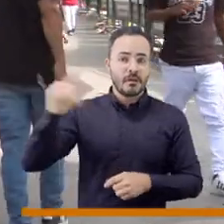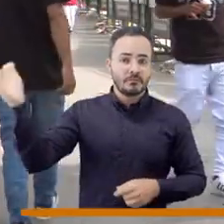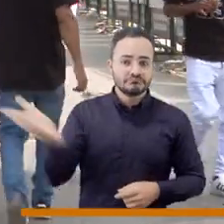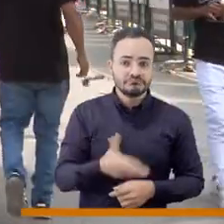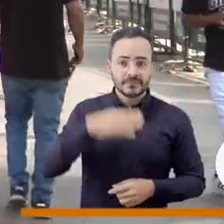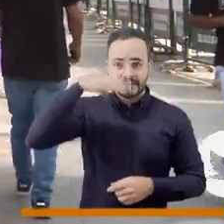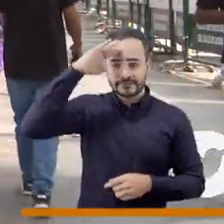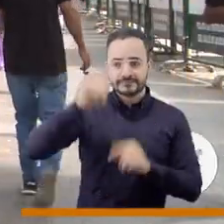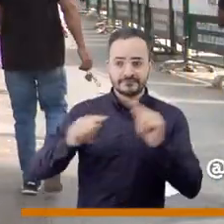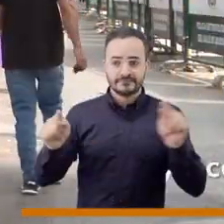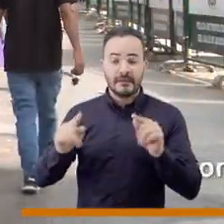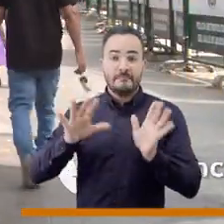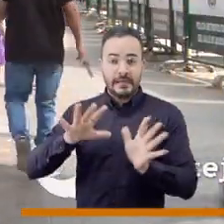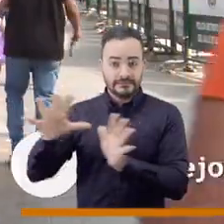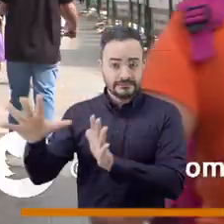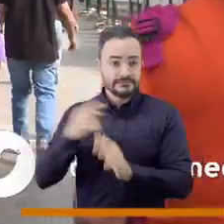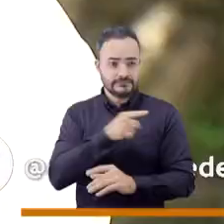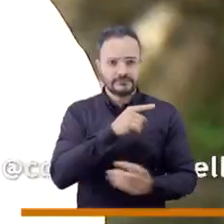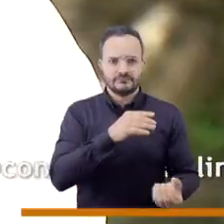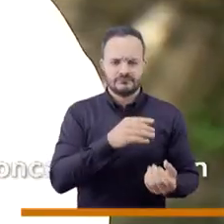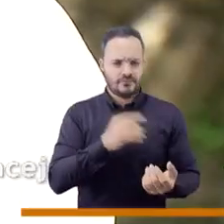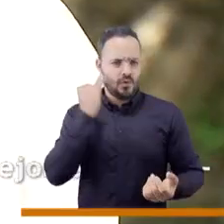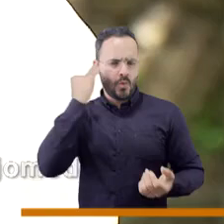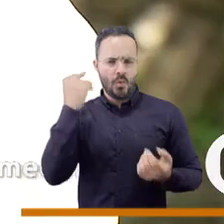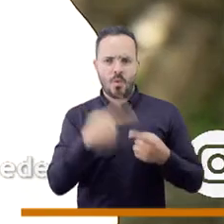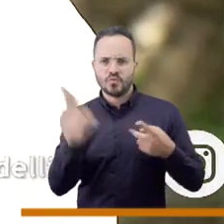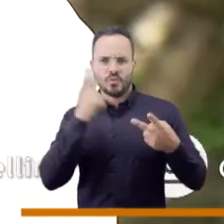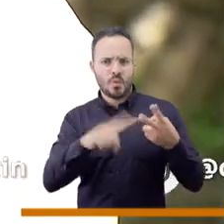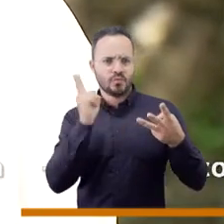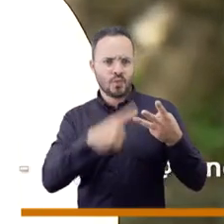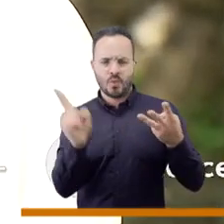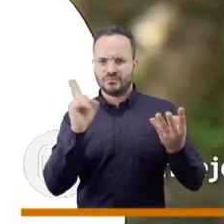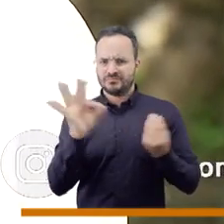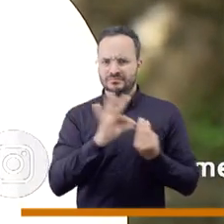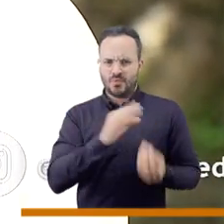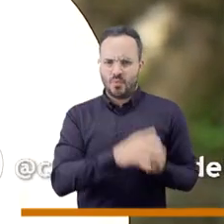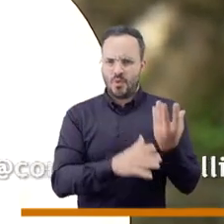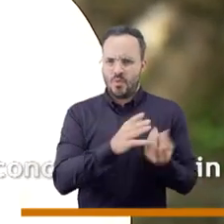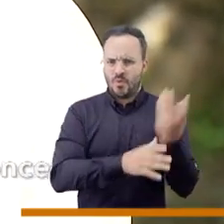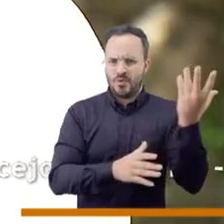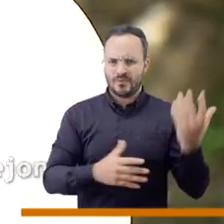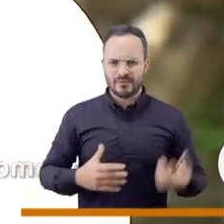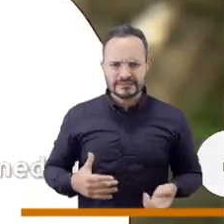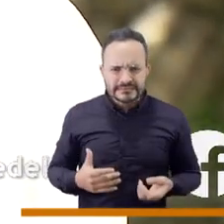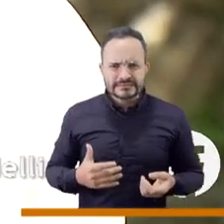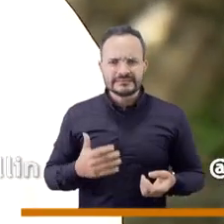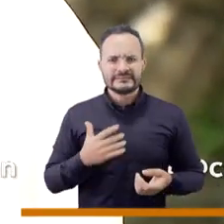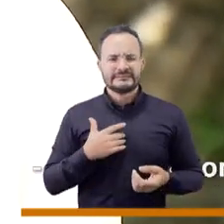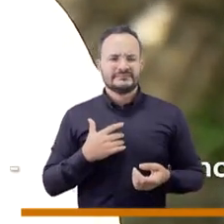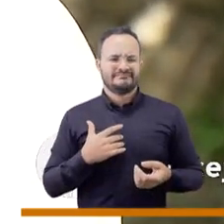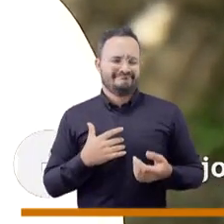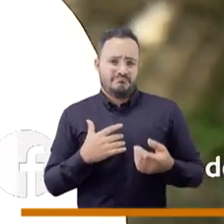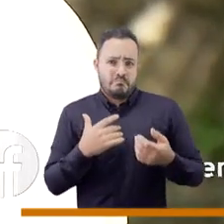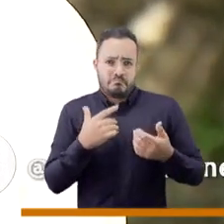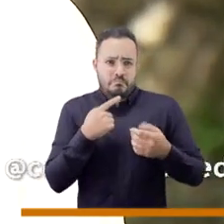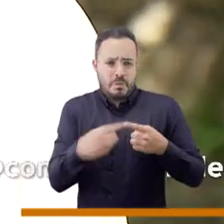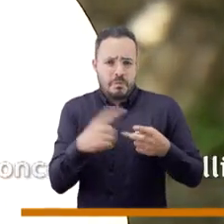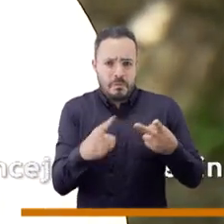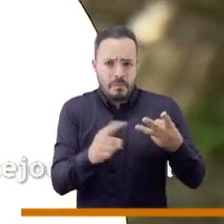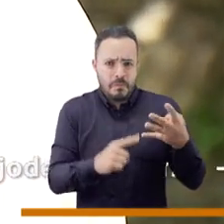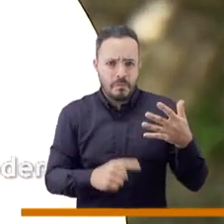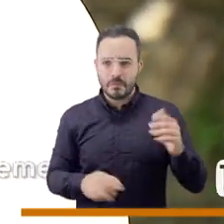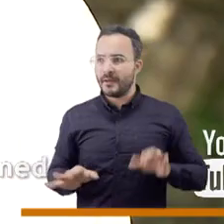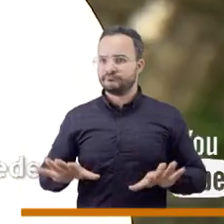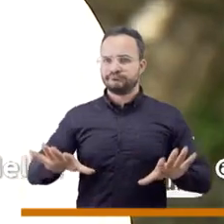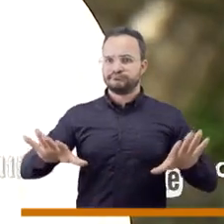cosas eso es impresionante, y ahora tenemos nuevas drogas que envenenando toda esta juventud, el caso